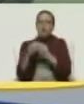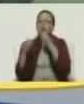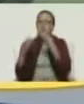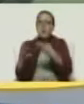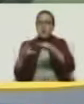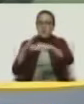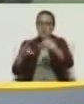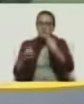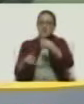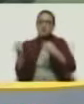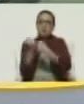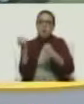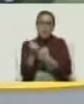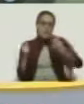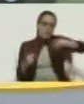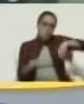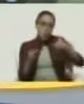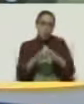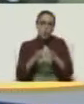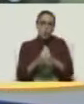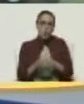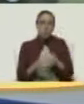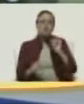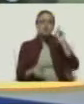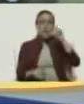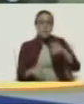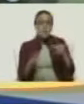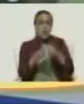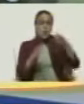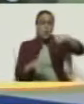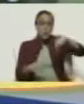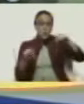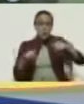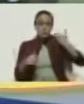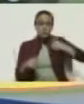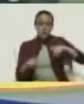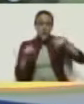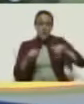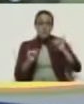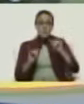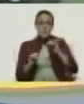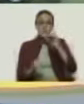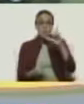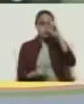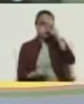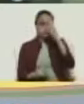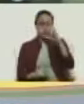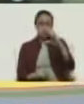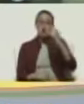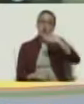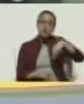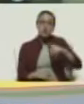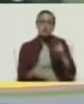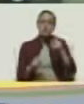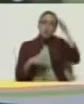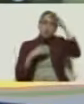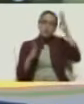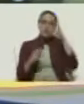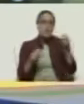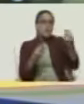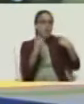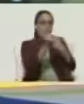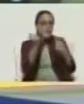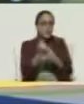energías de todo. Y sobre todo al pueblo de Cumanacoa, que bueno, estábamos allí atendiendo y me ha dado mucha satisfacción